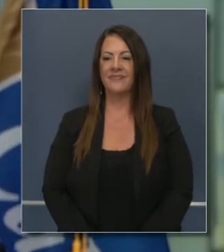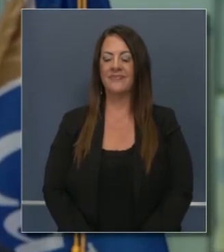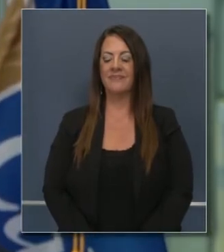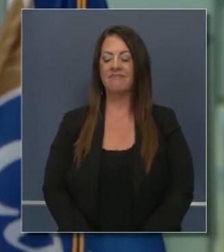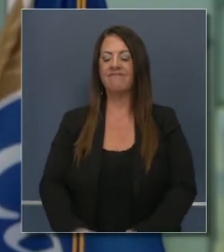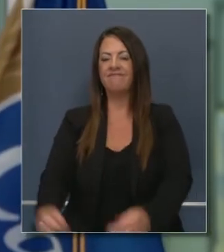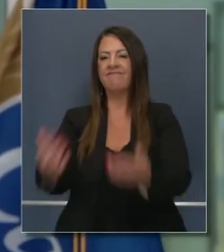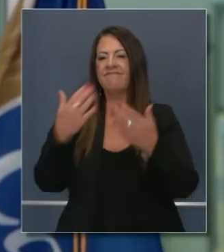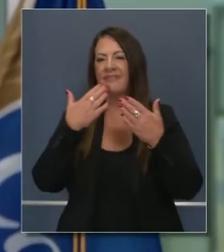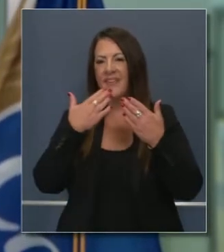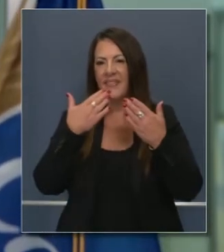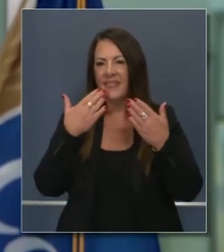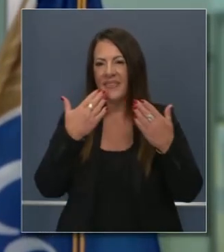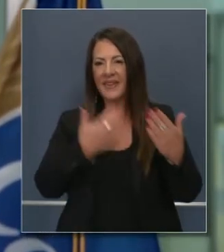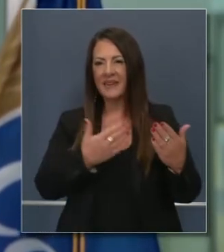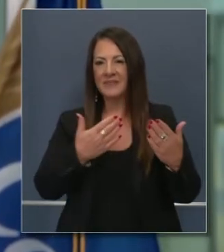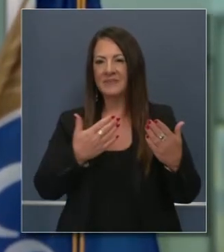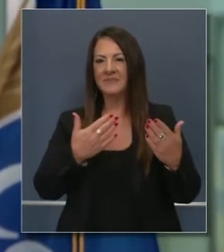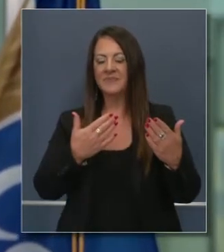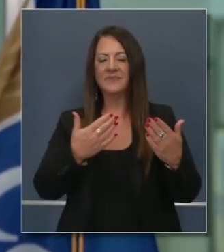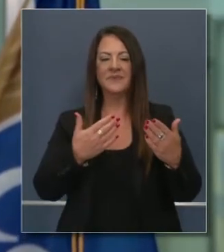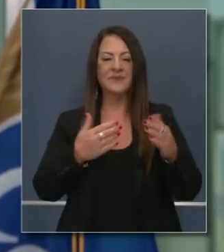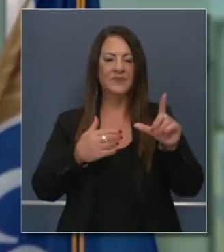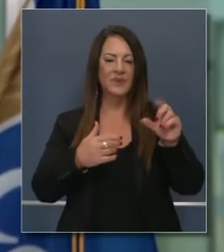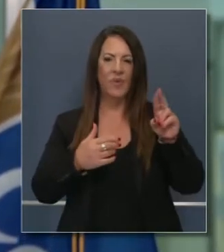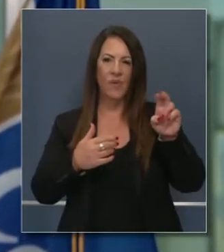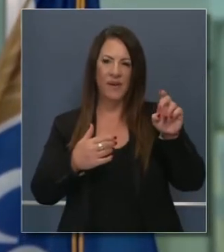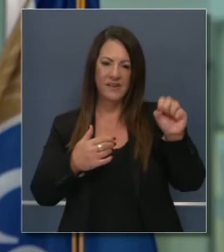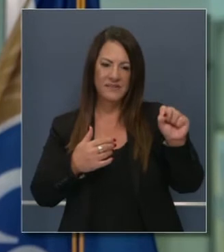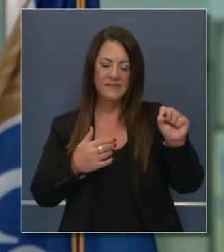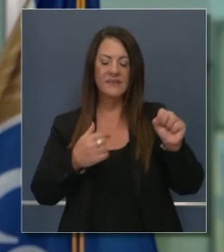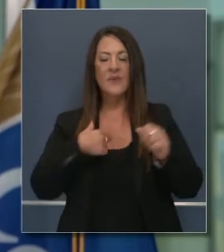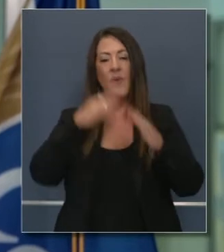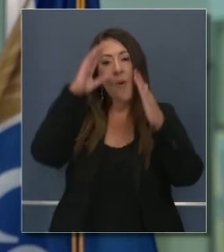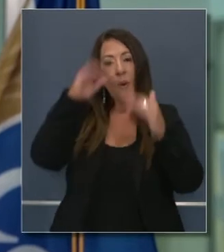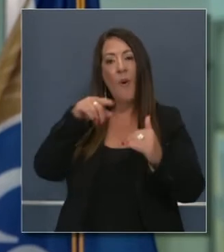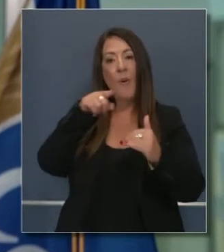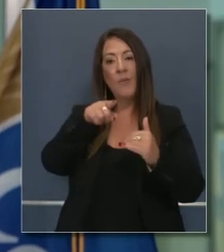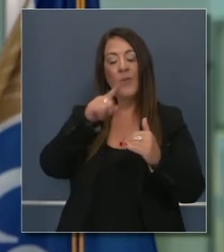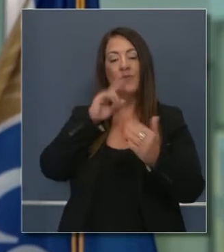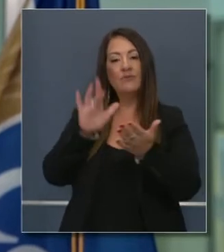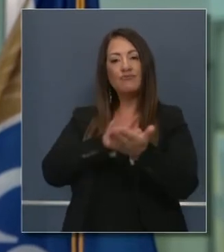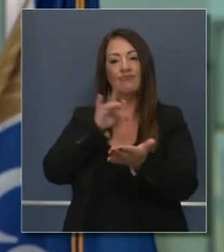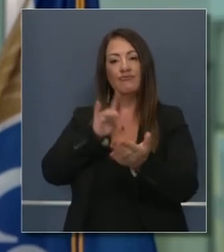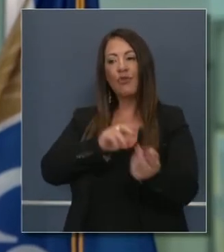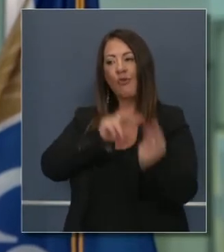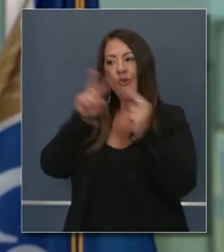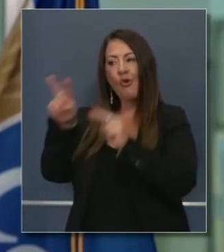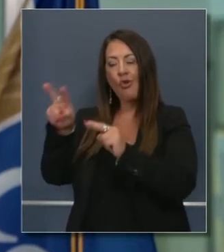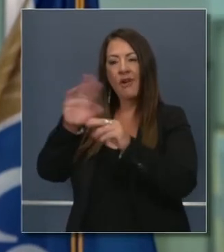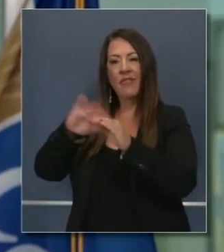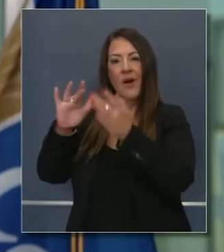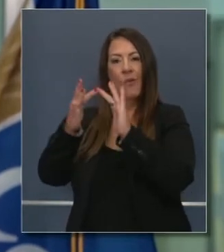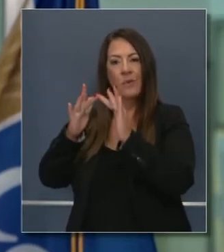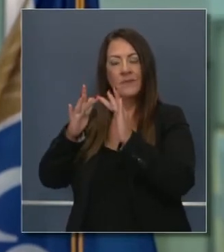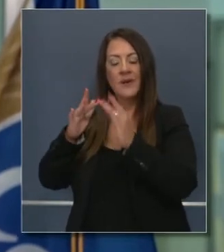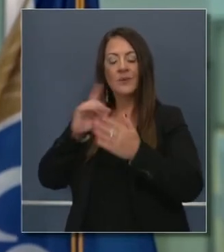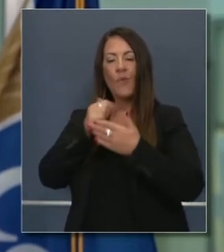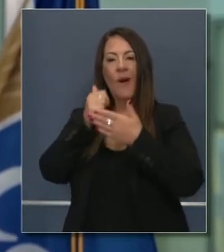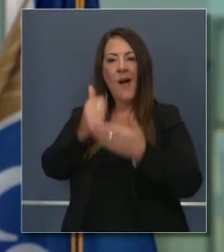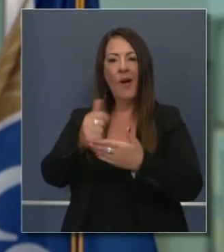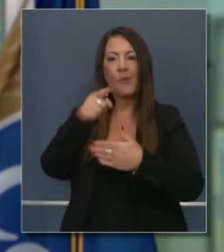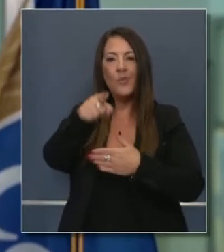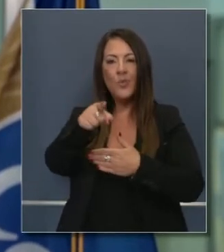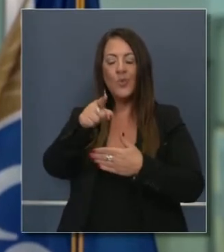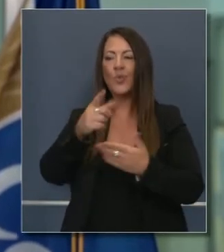Gracias, Lourdes. Pues esa es la página y espero que todos aprovechen esa página en un